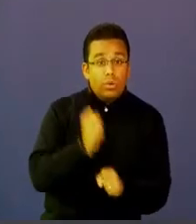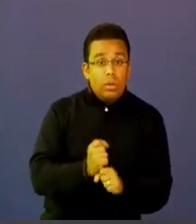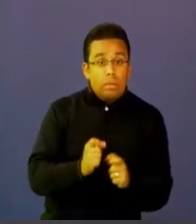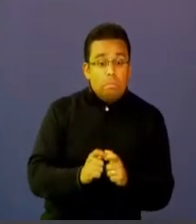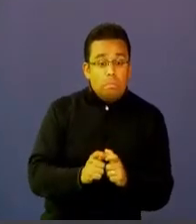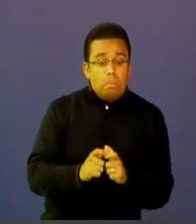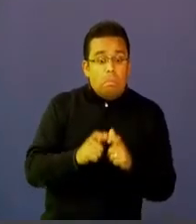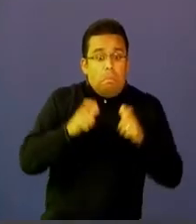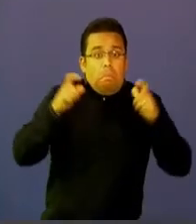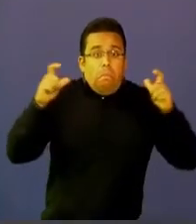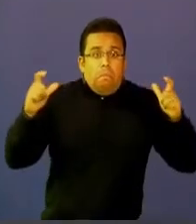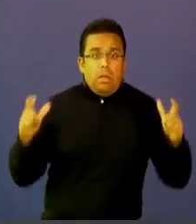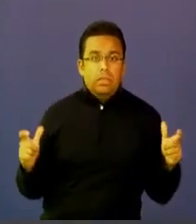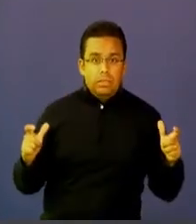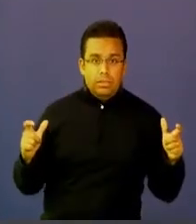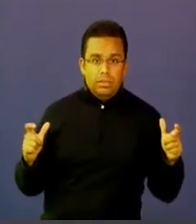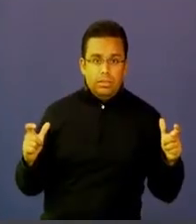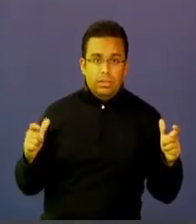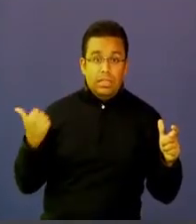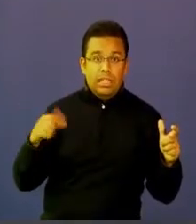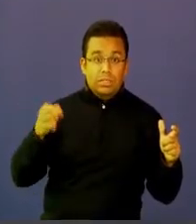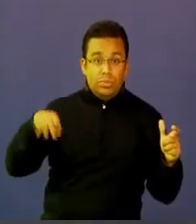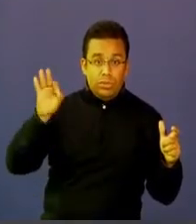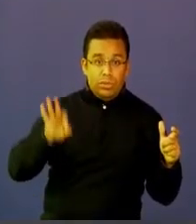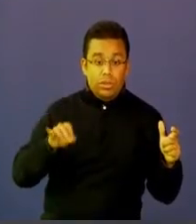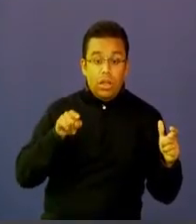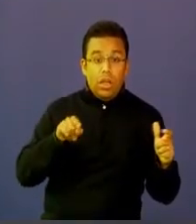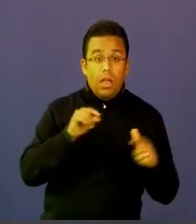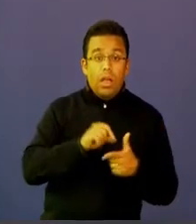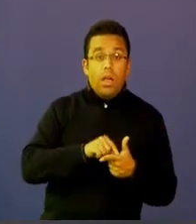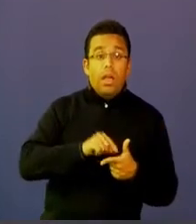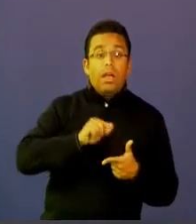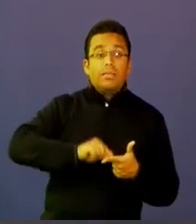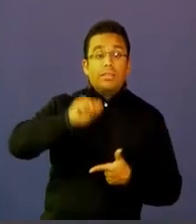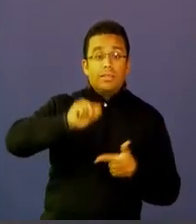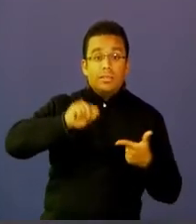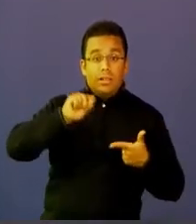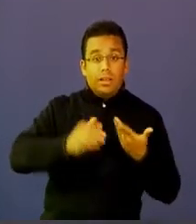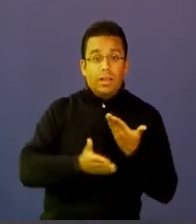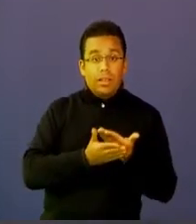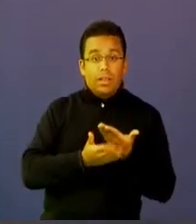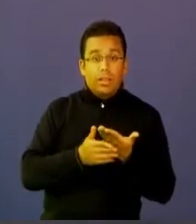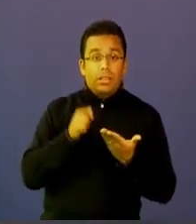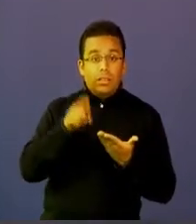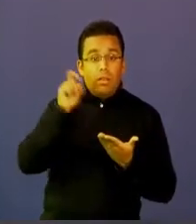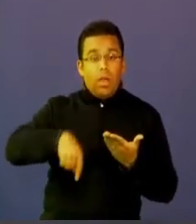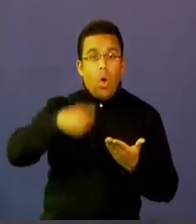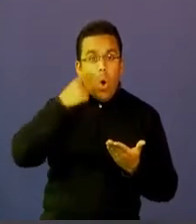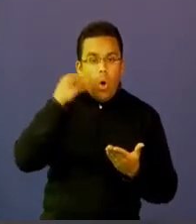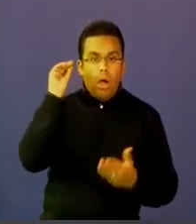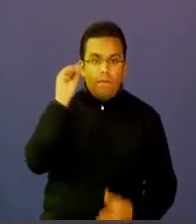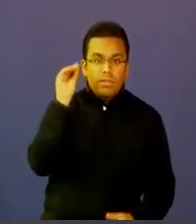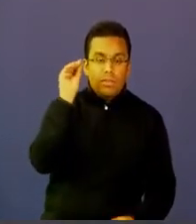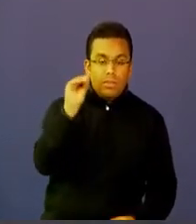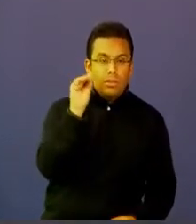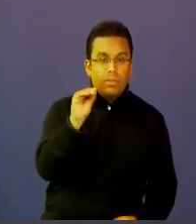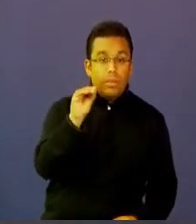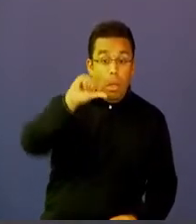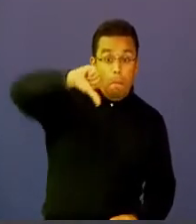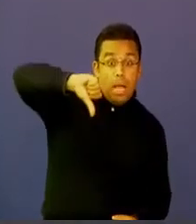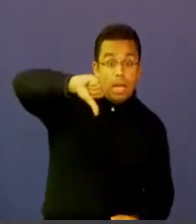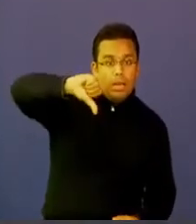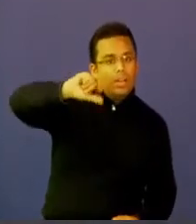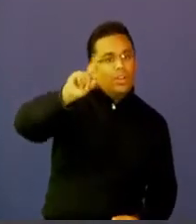mil por ciento esto es una estadística que nos debe generar esas alertas y esas alarmas no por lo malo